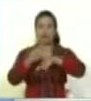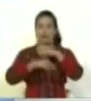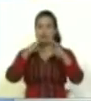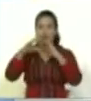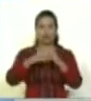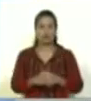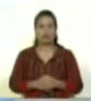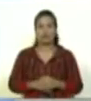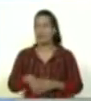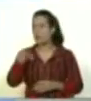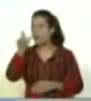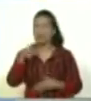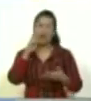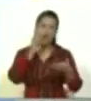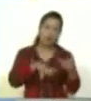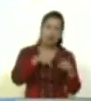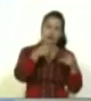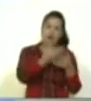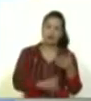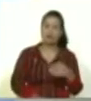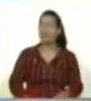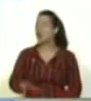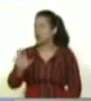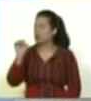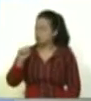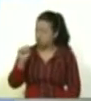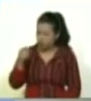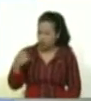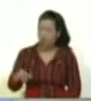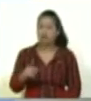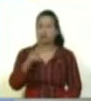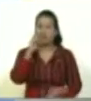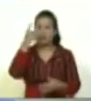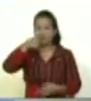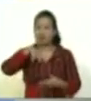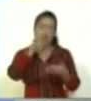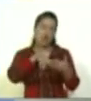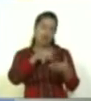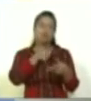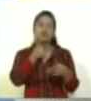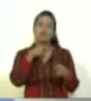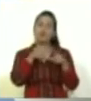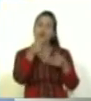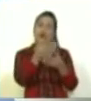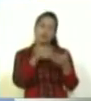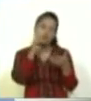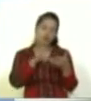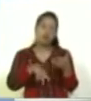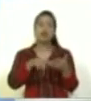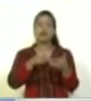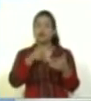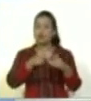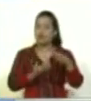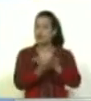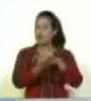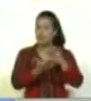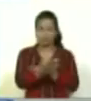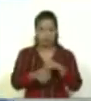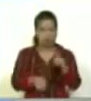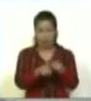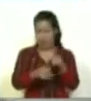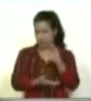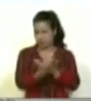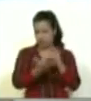no lee los impresos o tiene su Sí, lo sigue leyendo. Sí, sigue leyendo. Y de hecho, 4F seguirá saliendo en la versión impresa.